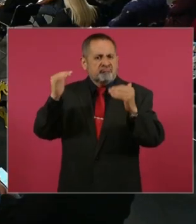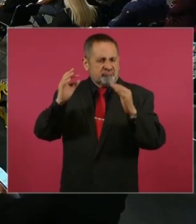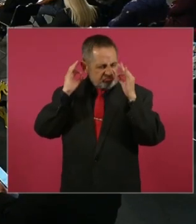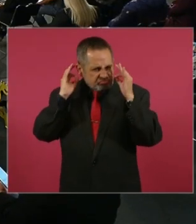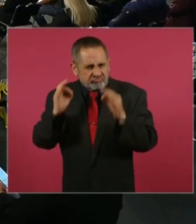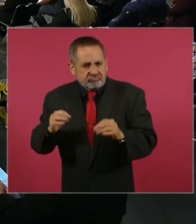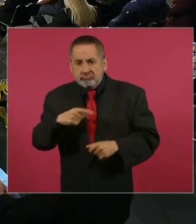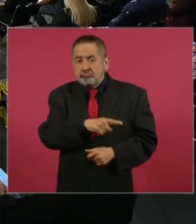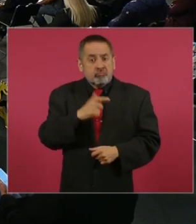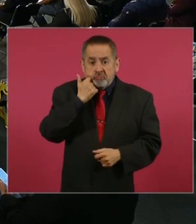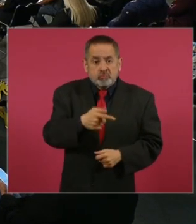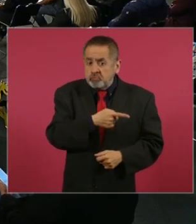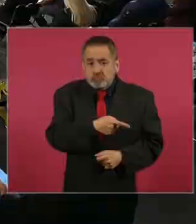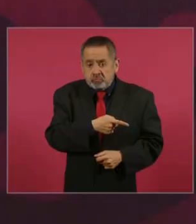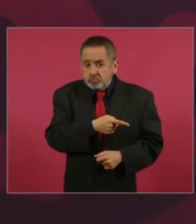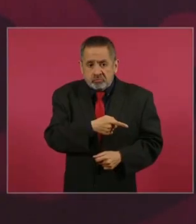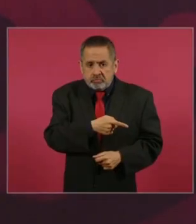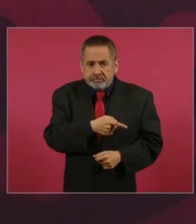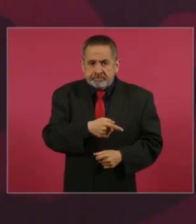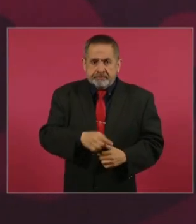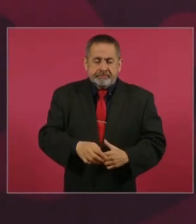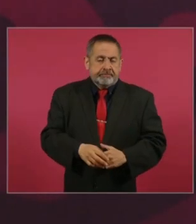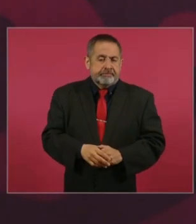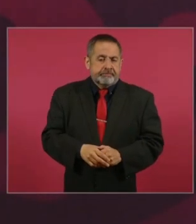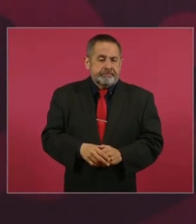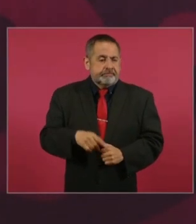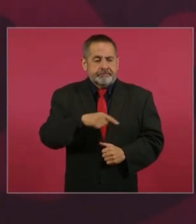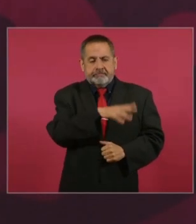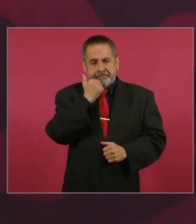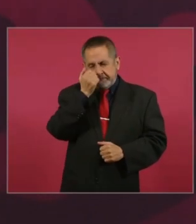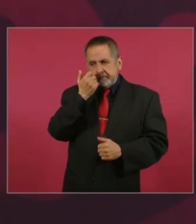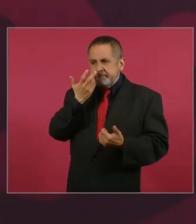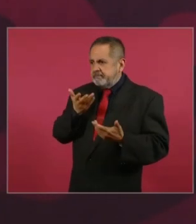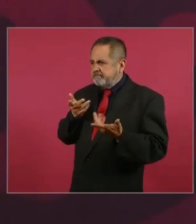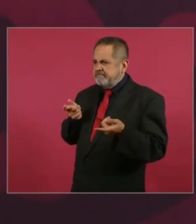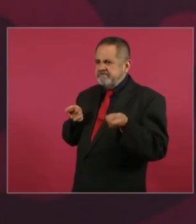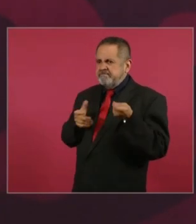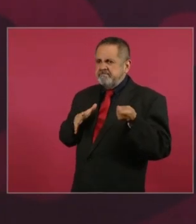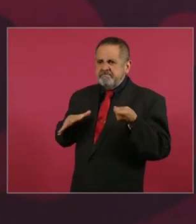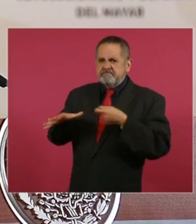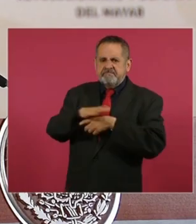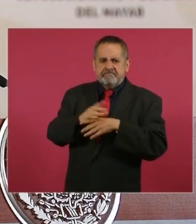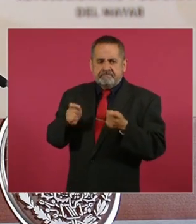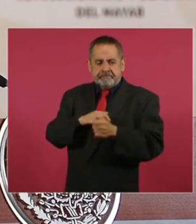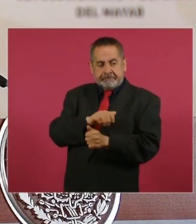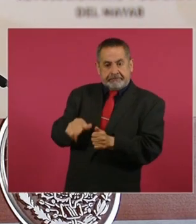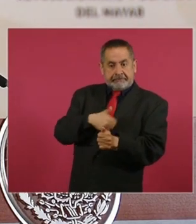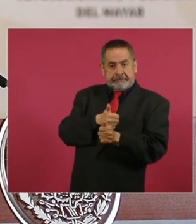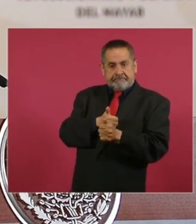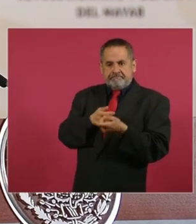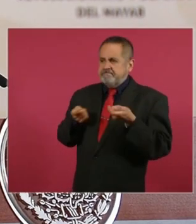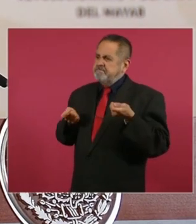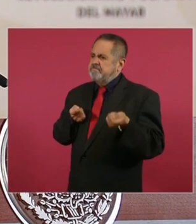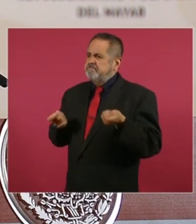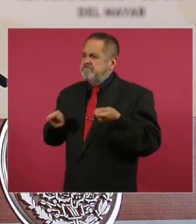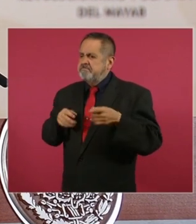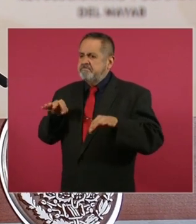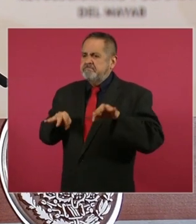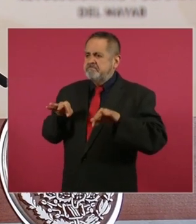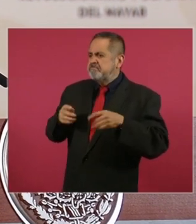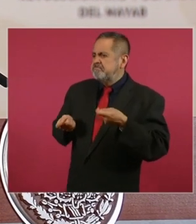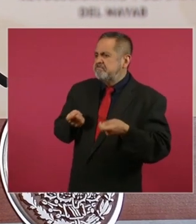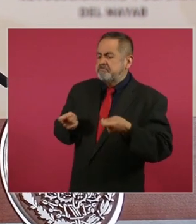quieren tener los que están detrás, moviendo los hilos,